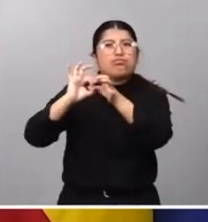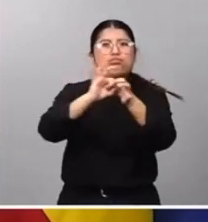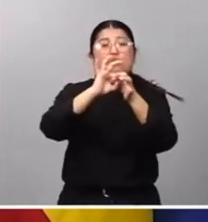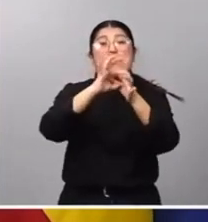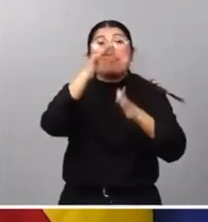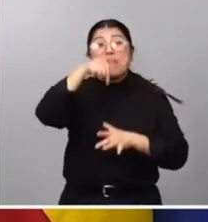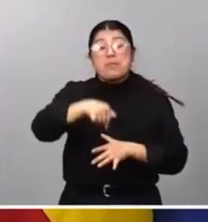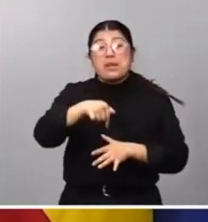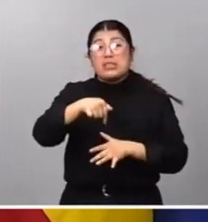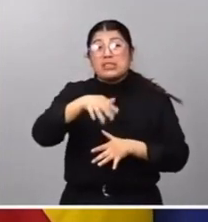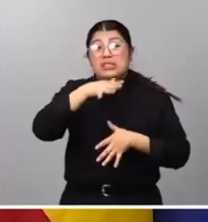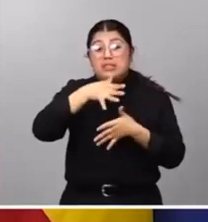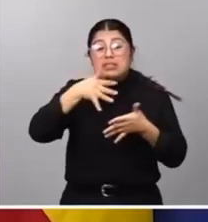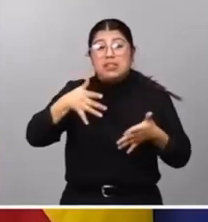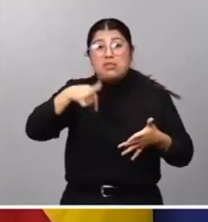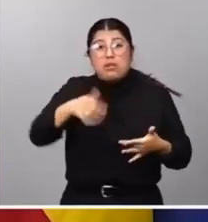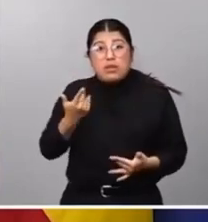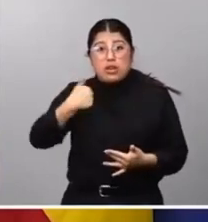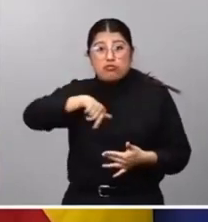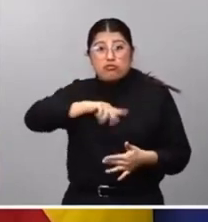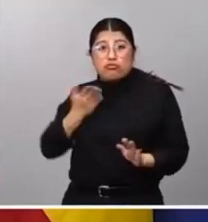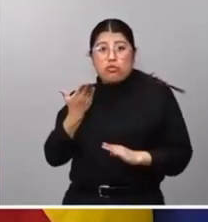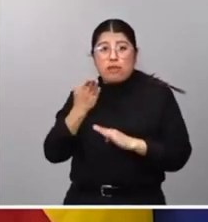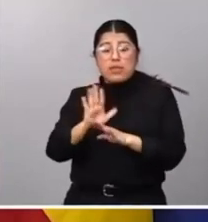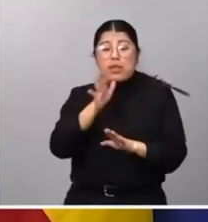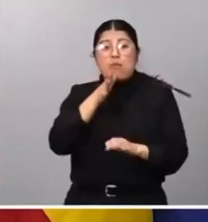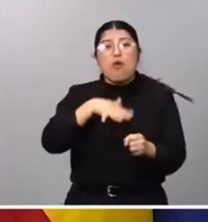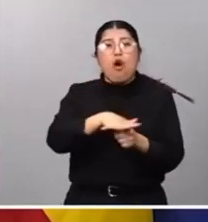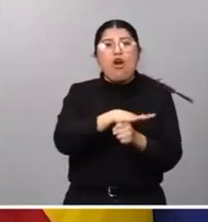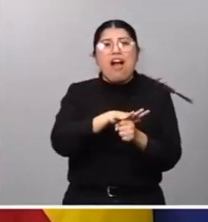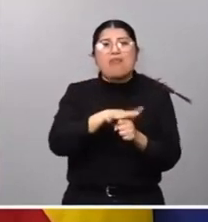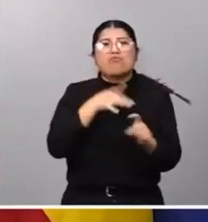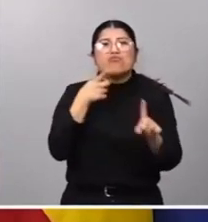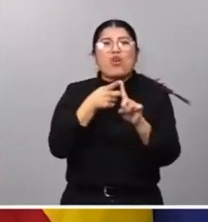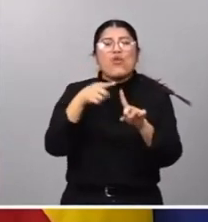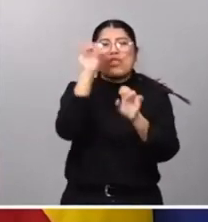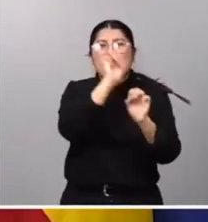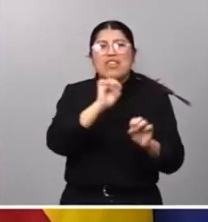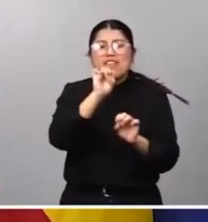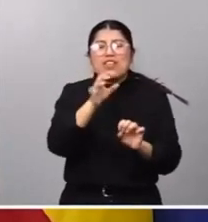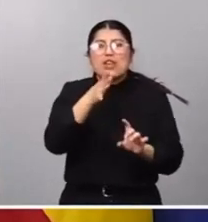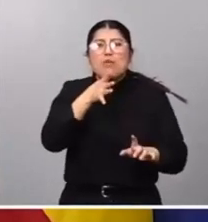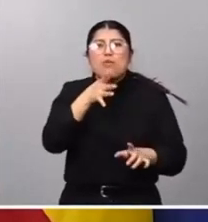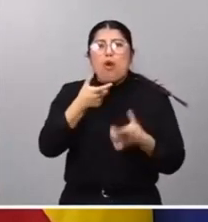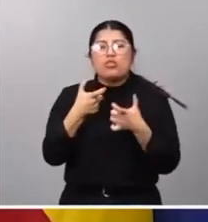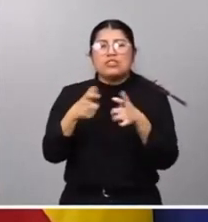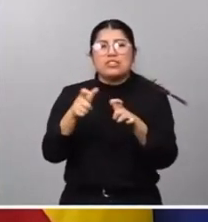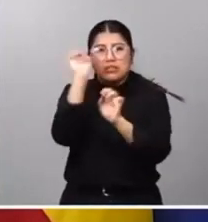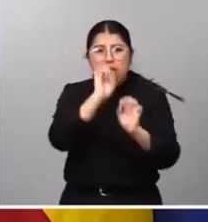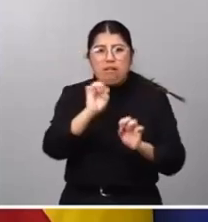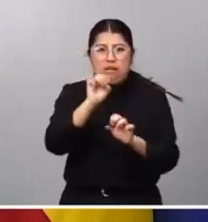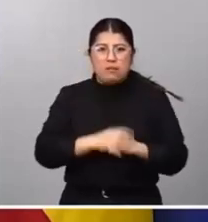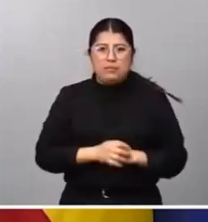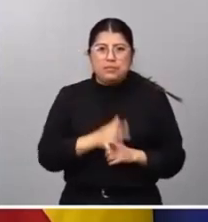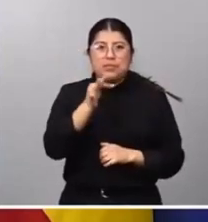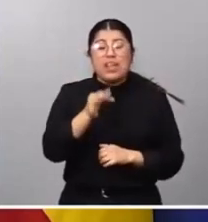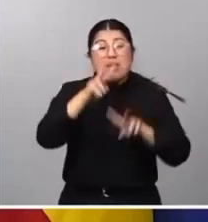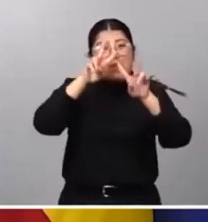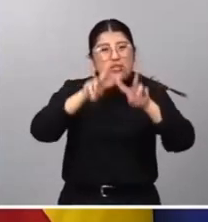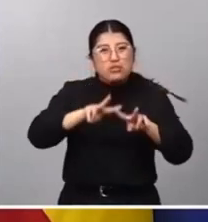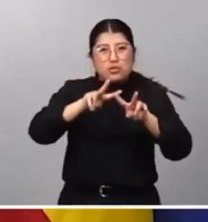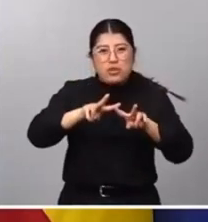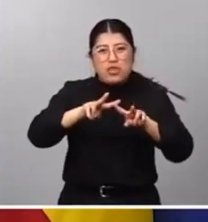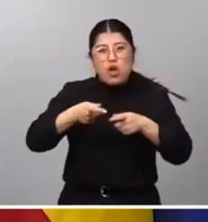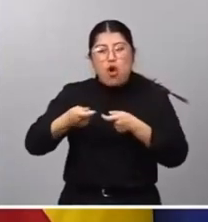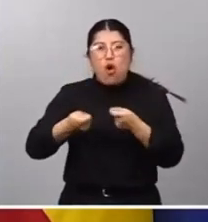representados en estos ámbitos para defender también los intereses de nuestro sector. Una mayor supervisión y control